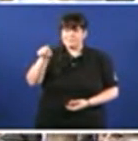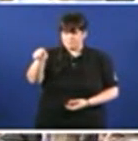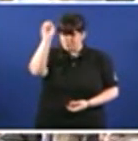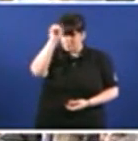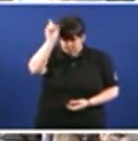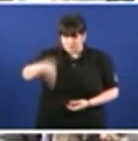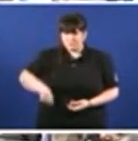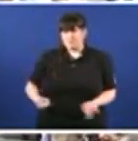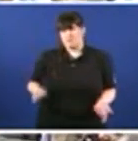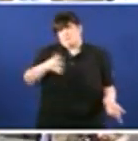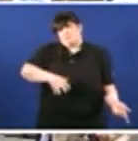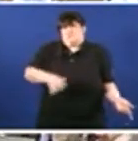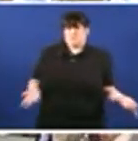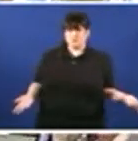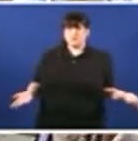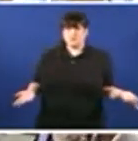Faga o favor